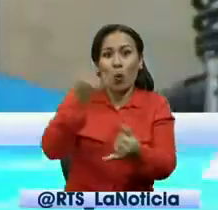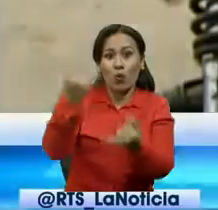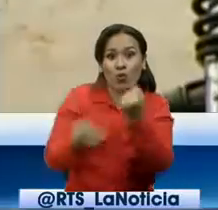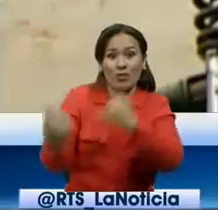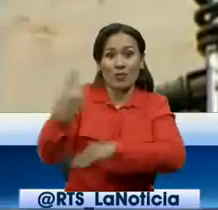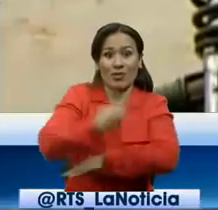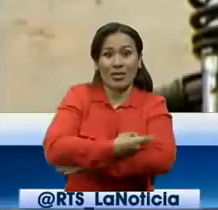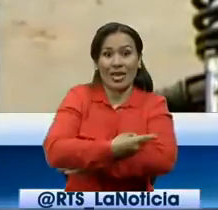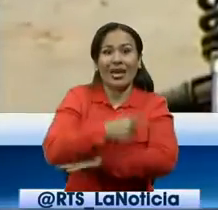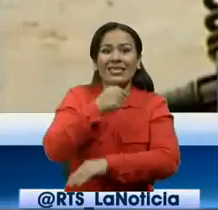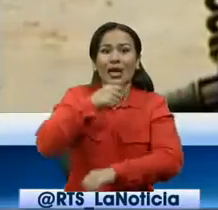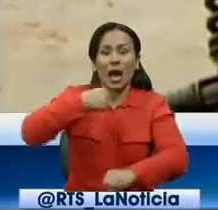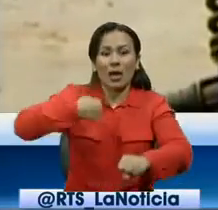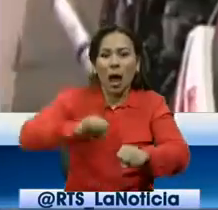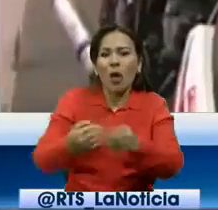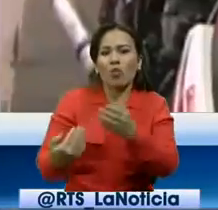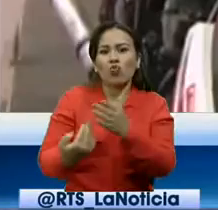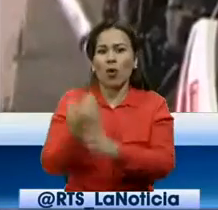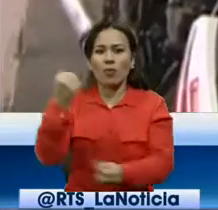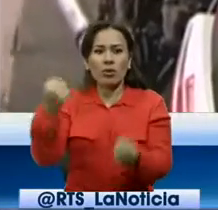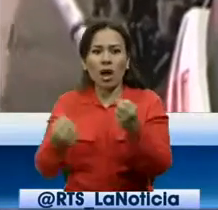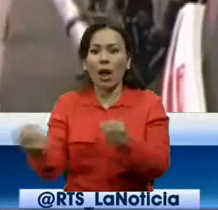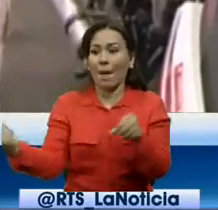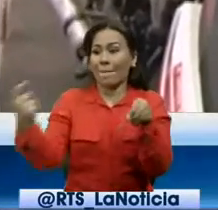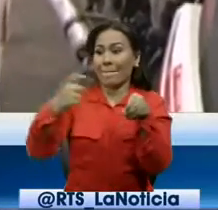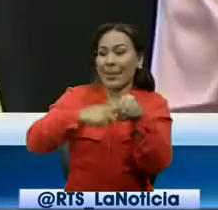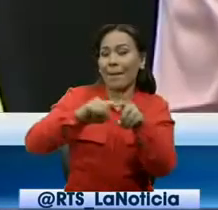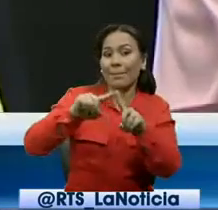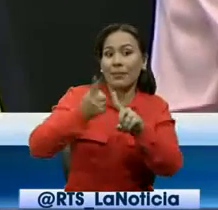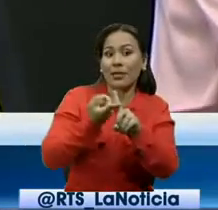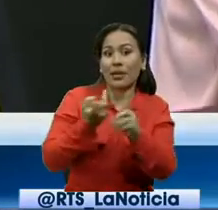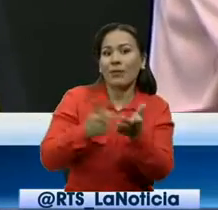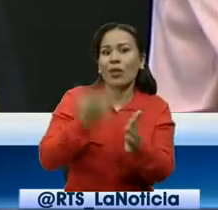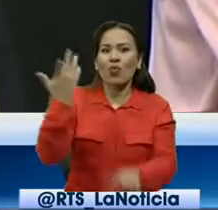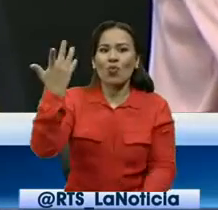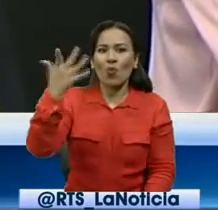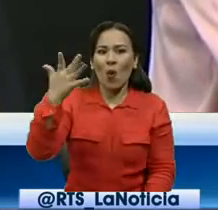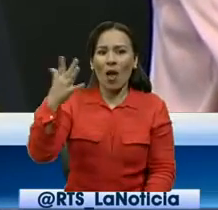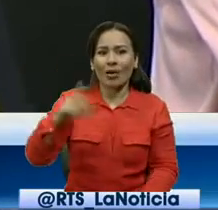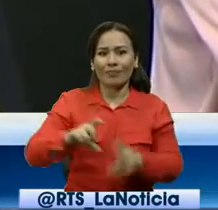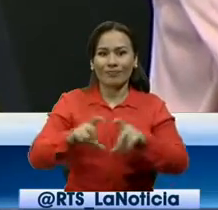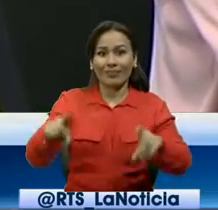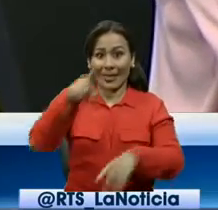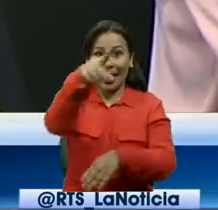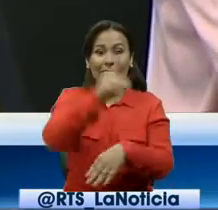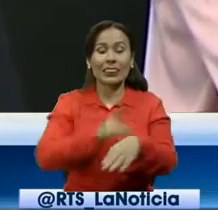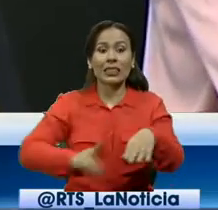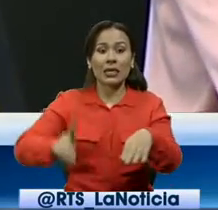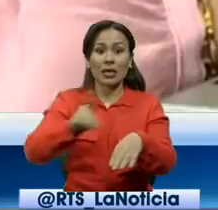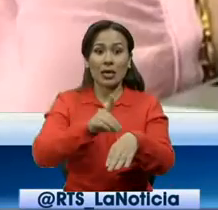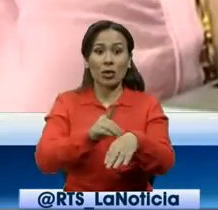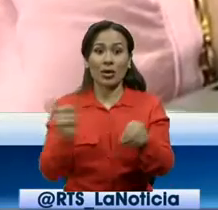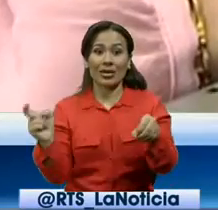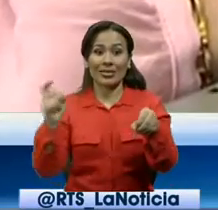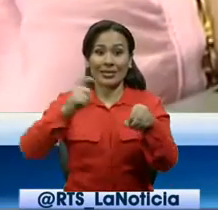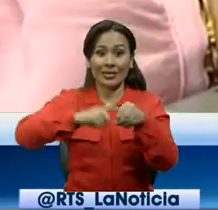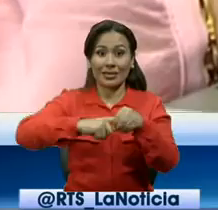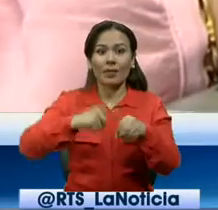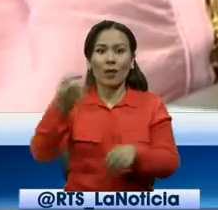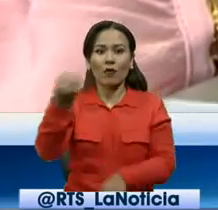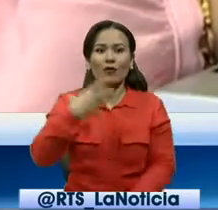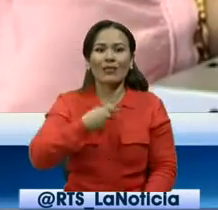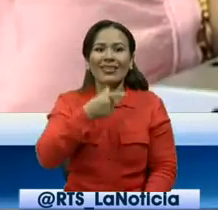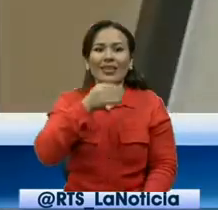días automotores nuevos sean matriculados por primera vez. La directora de registro vehicular de la entidad señala como